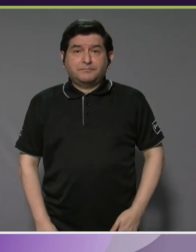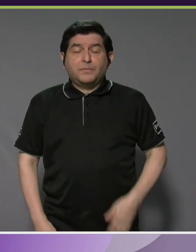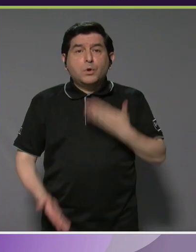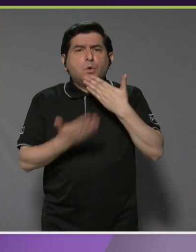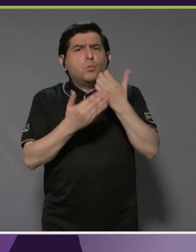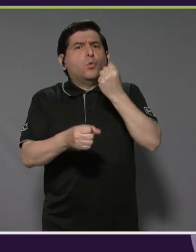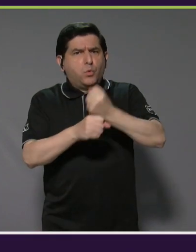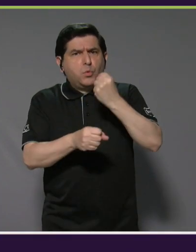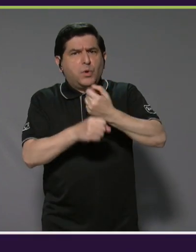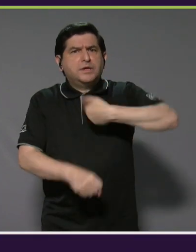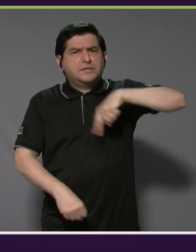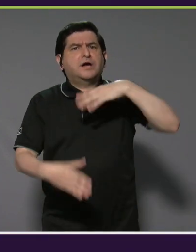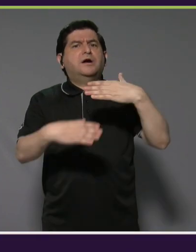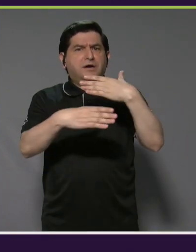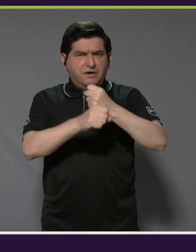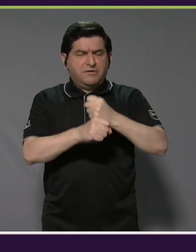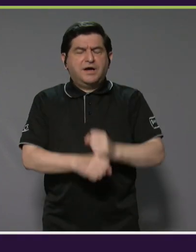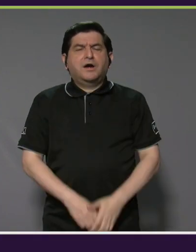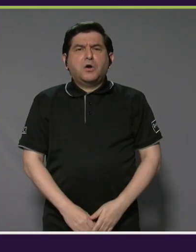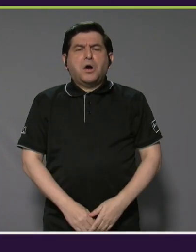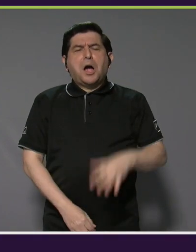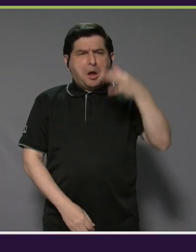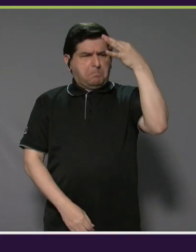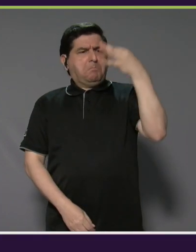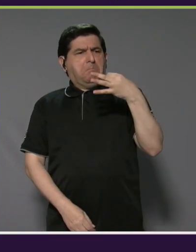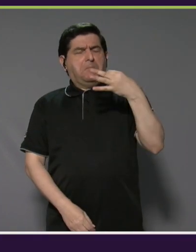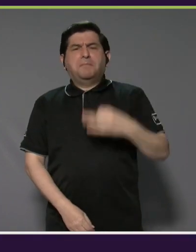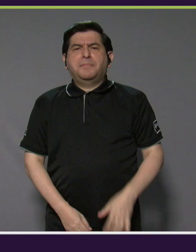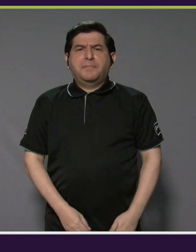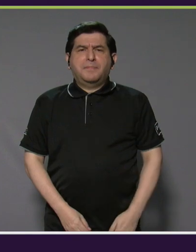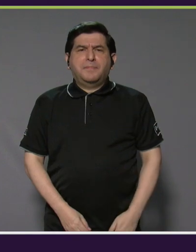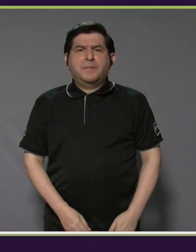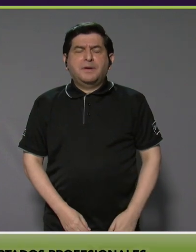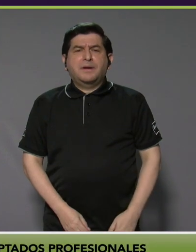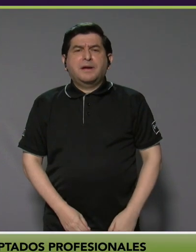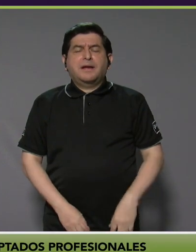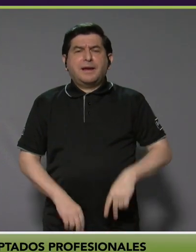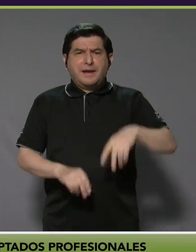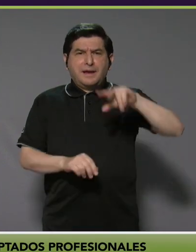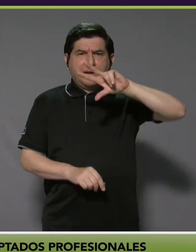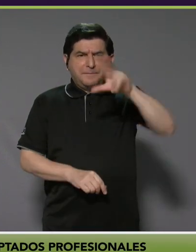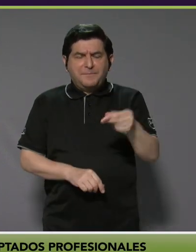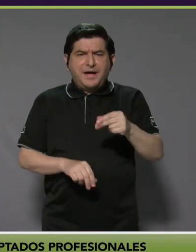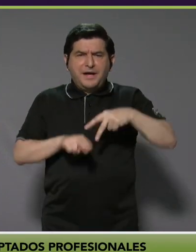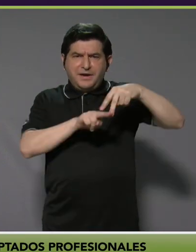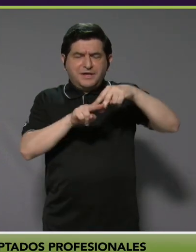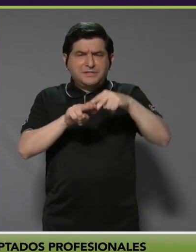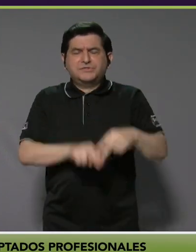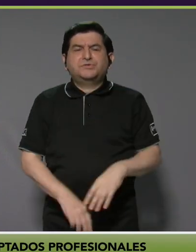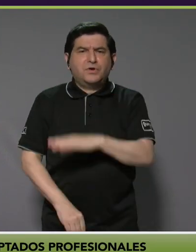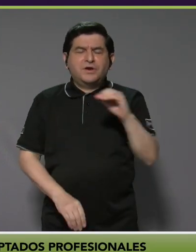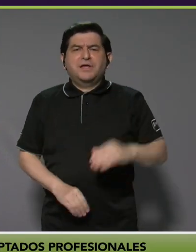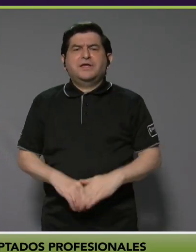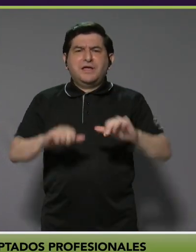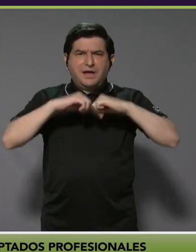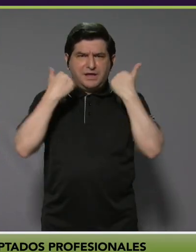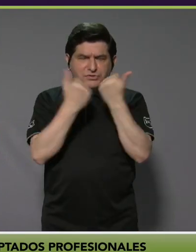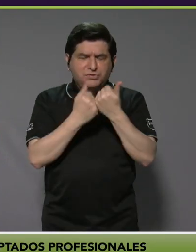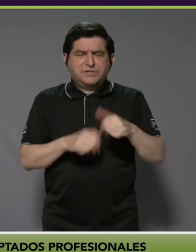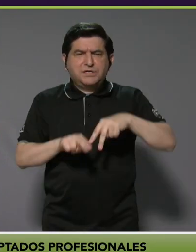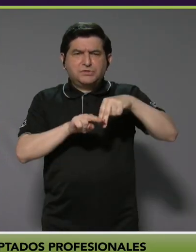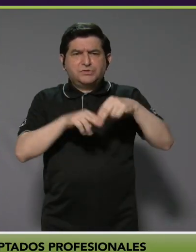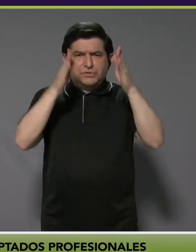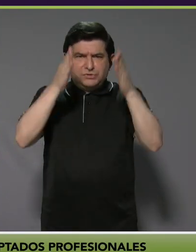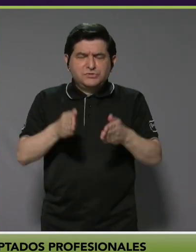buen trabajo que hemos hecho nos dio la credibilidad para que tanto la Parasurf League como la Asociación de Surfistas Adaptados Profesionales